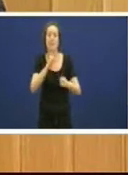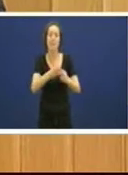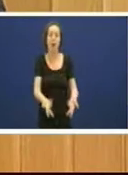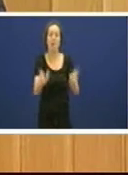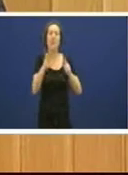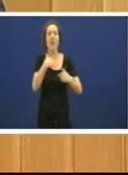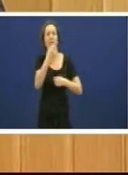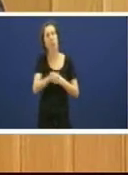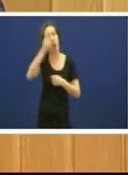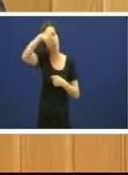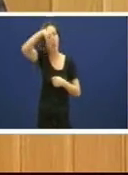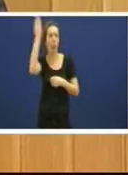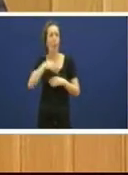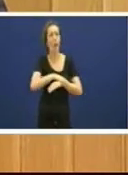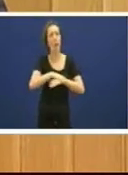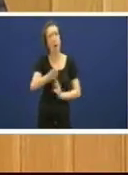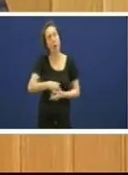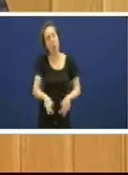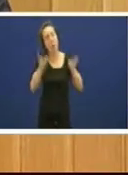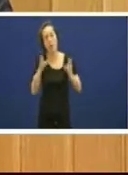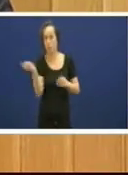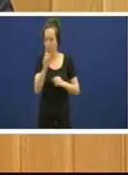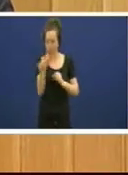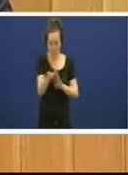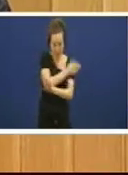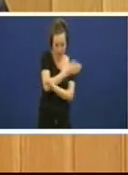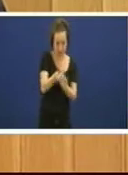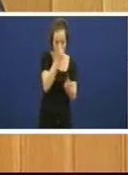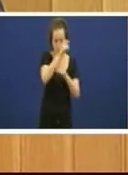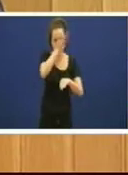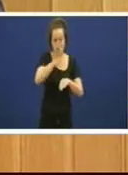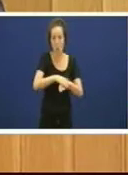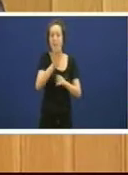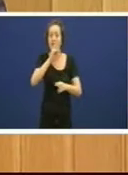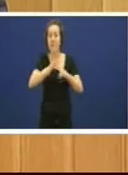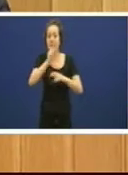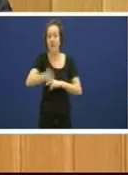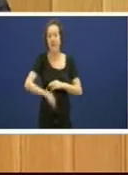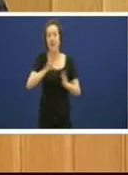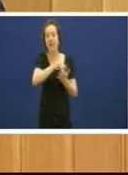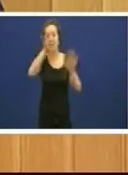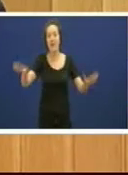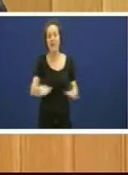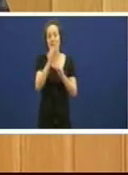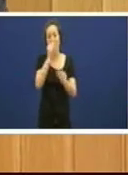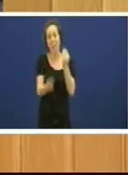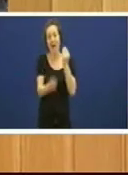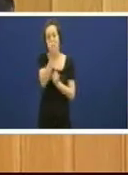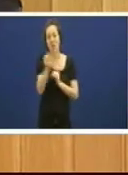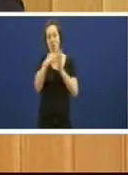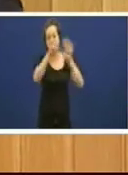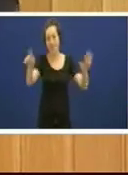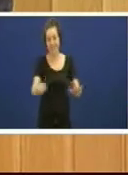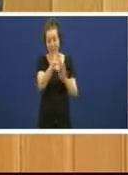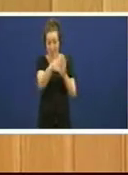arbitrária que poda facer o goberno para a constitución dunha sociedade mercantil refíro-me a orde desde de maio de 2006 onde se establece